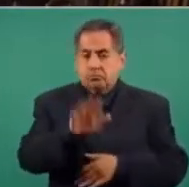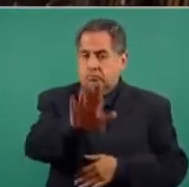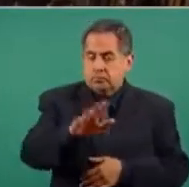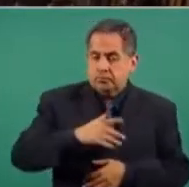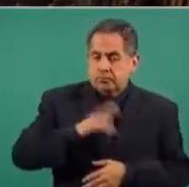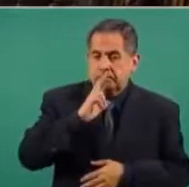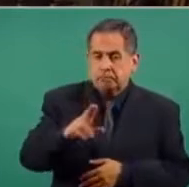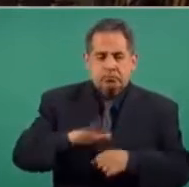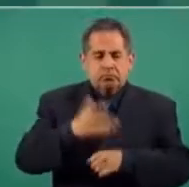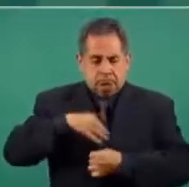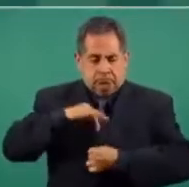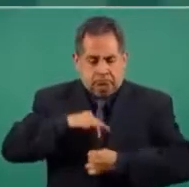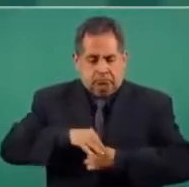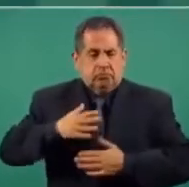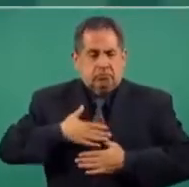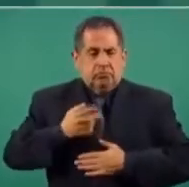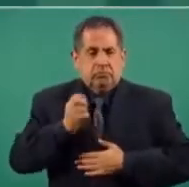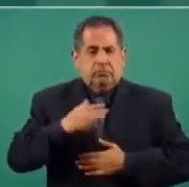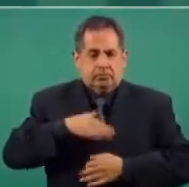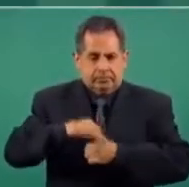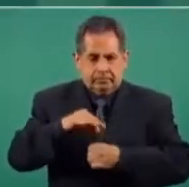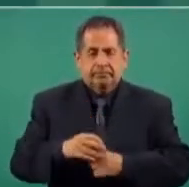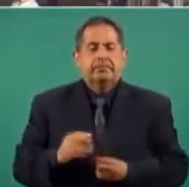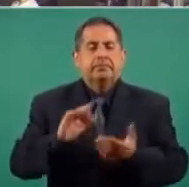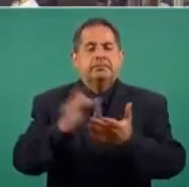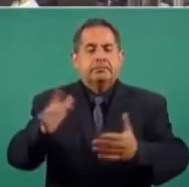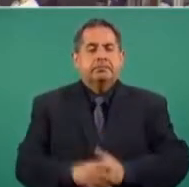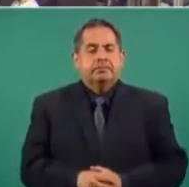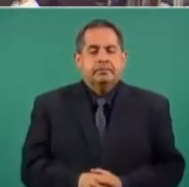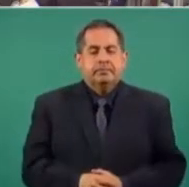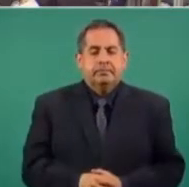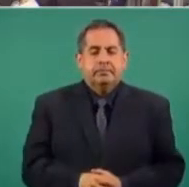relatando por qué voté como voté. Muchas gracias.